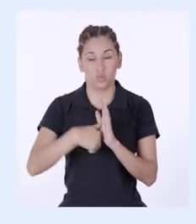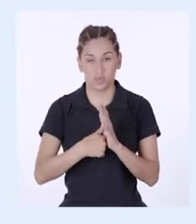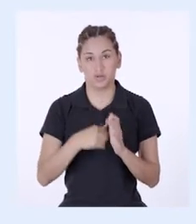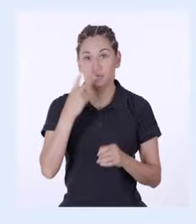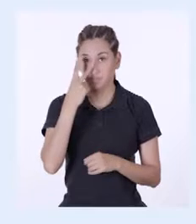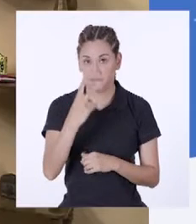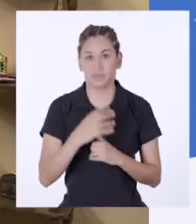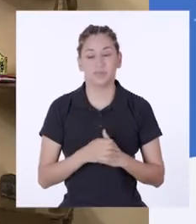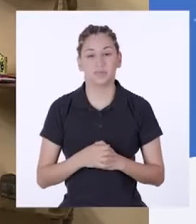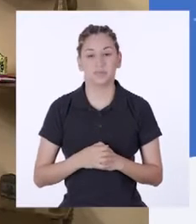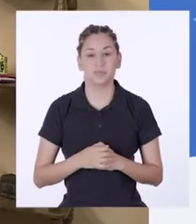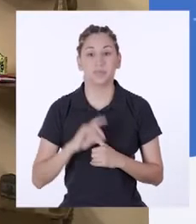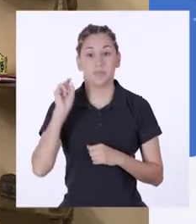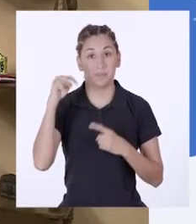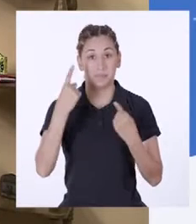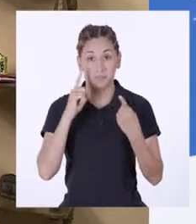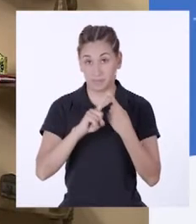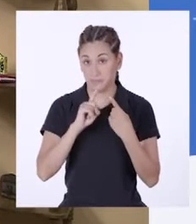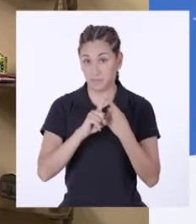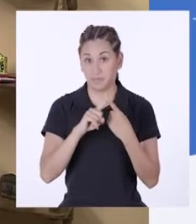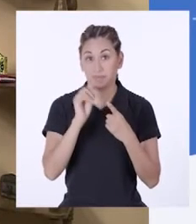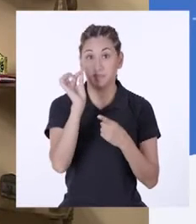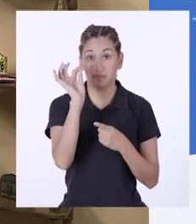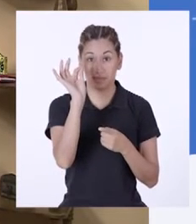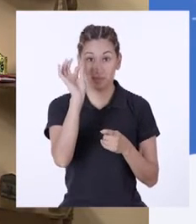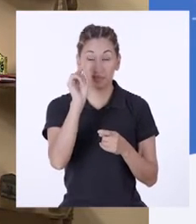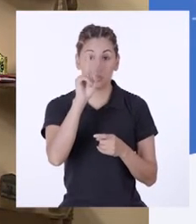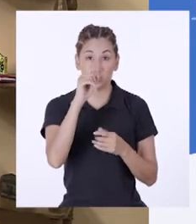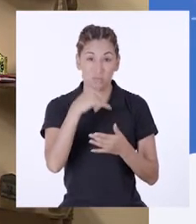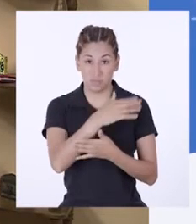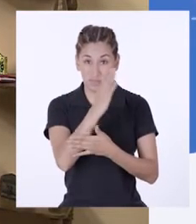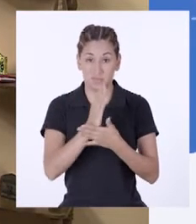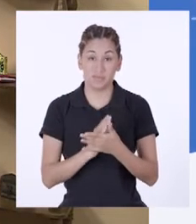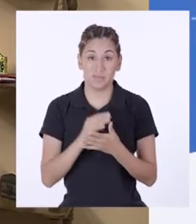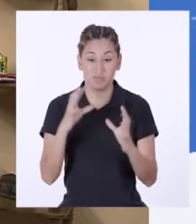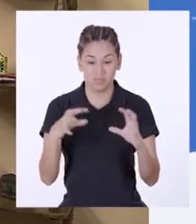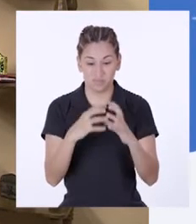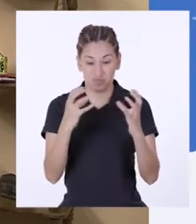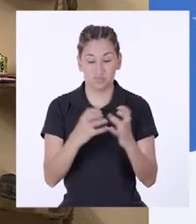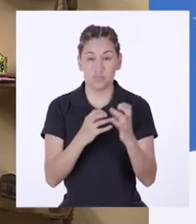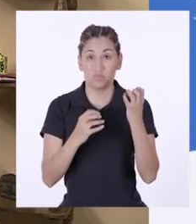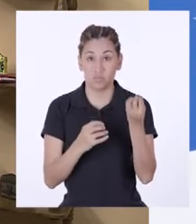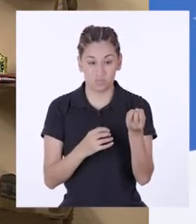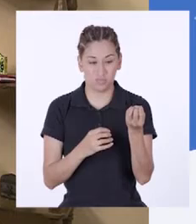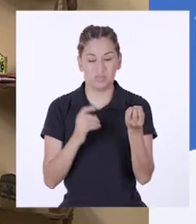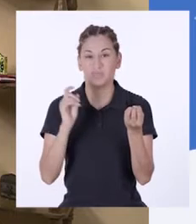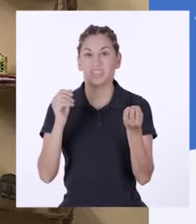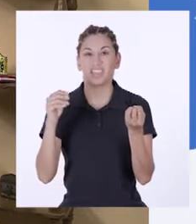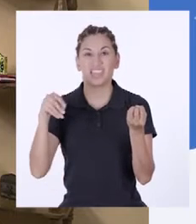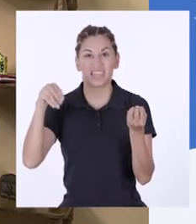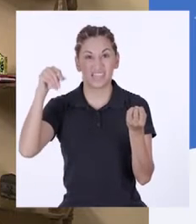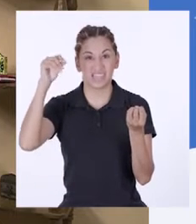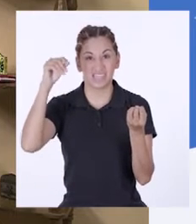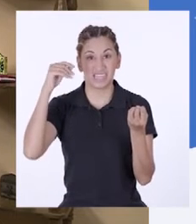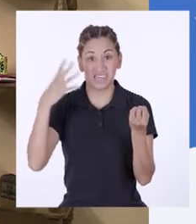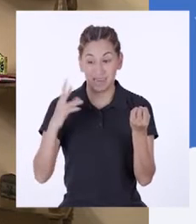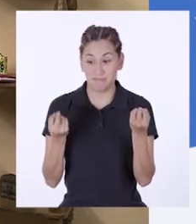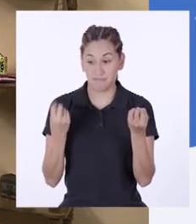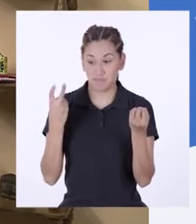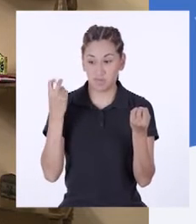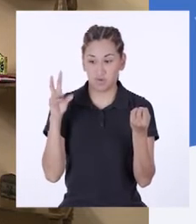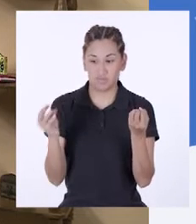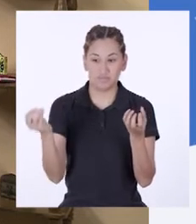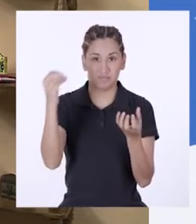siguientes pasos. Primero, debemos mezclar una parte del compost con una parte de tierra y tamizar.